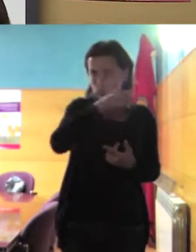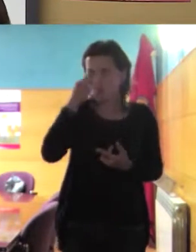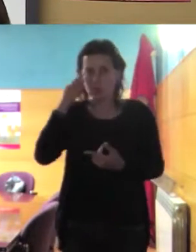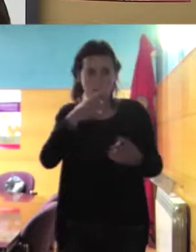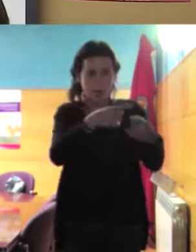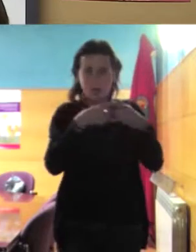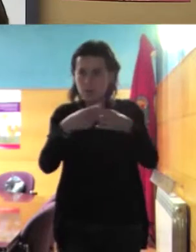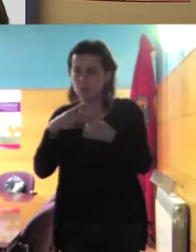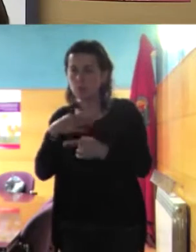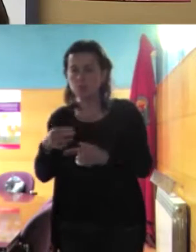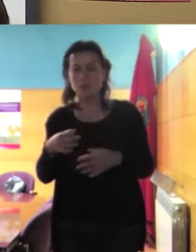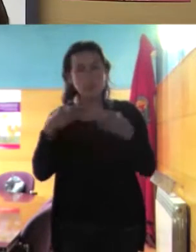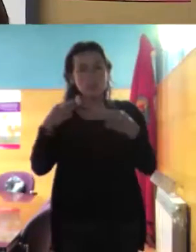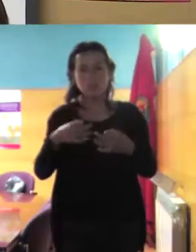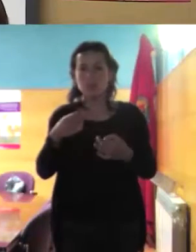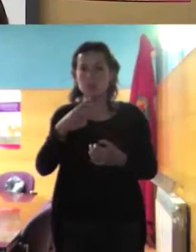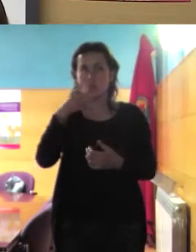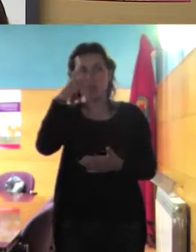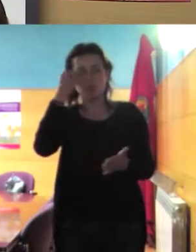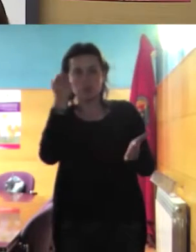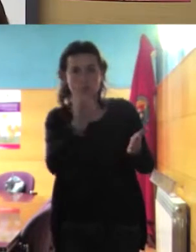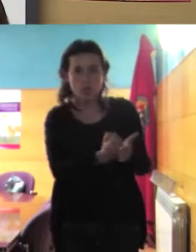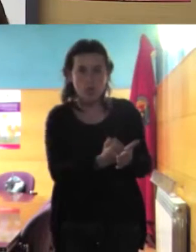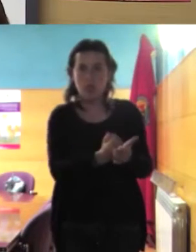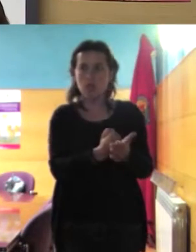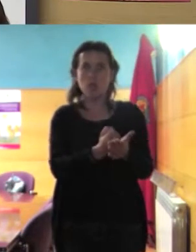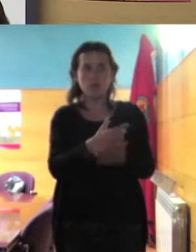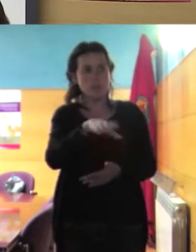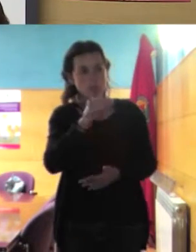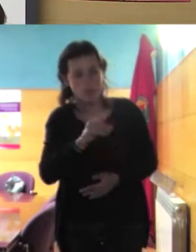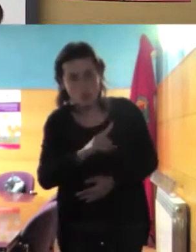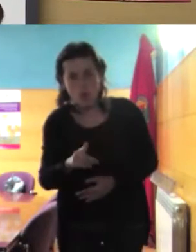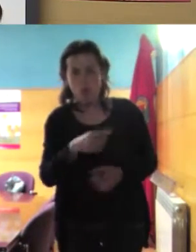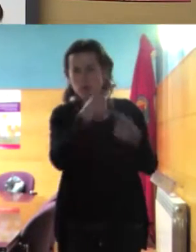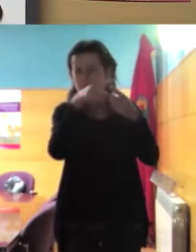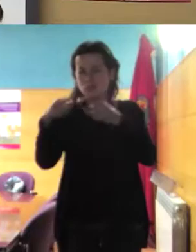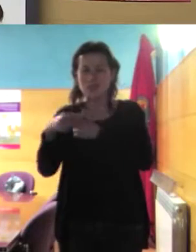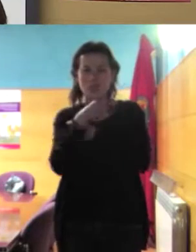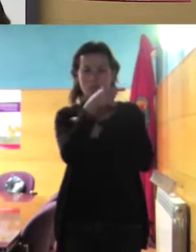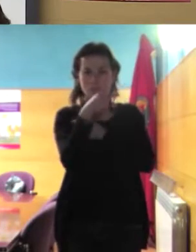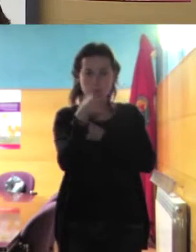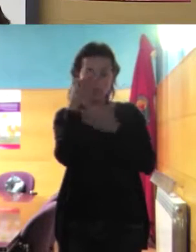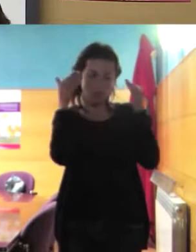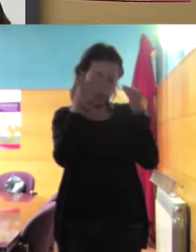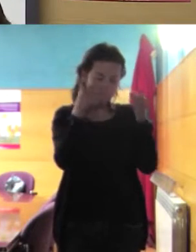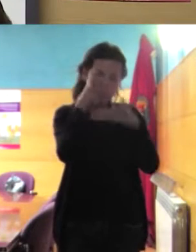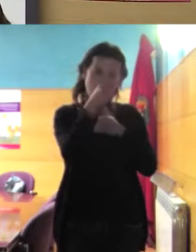en todos los estereotipos en todo lo que nos falta en la incomprensión y no es así sino que aquí